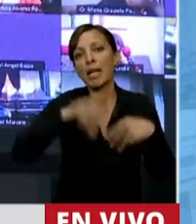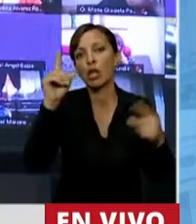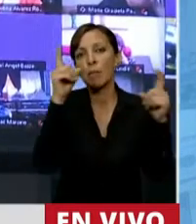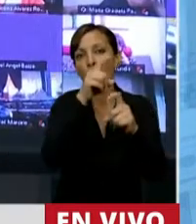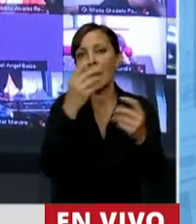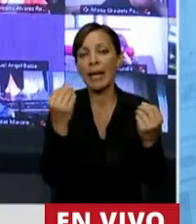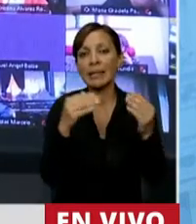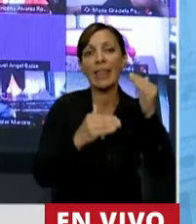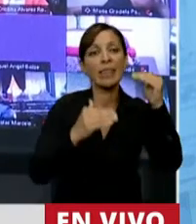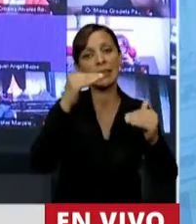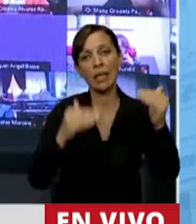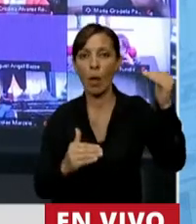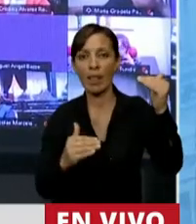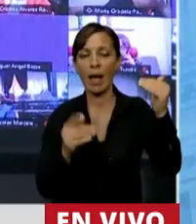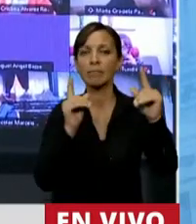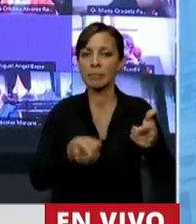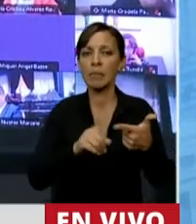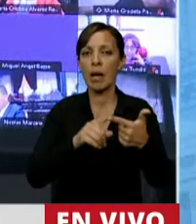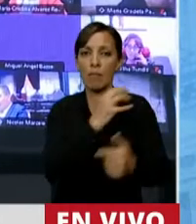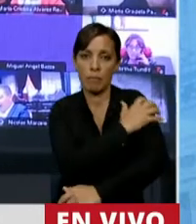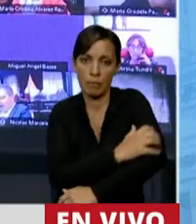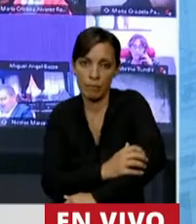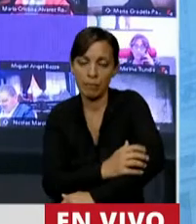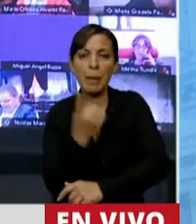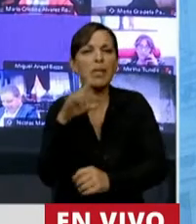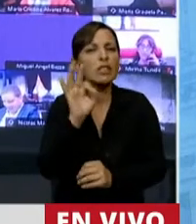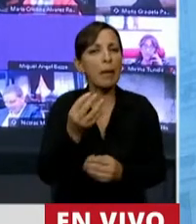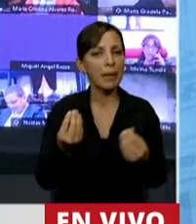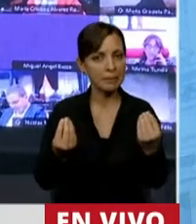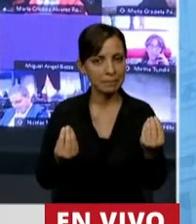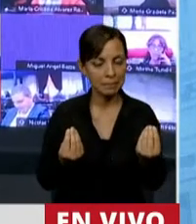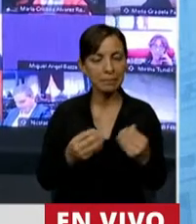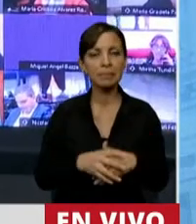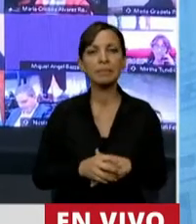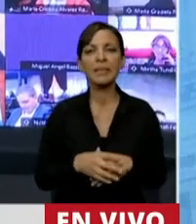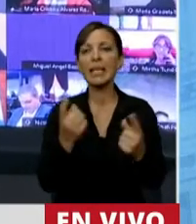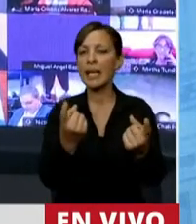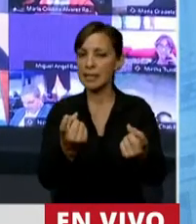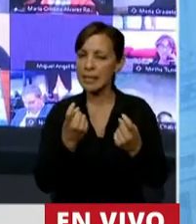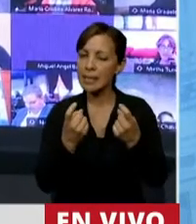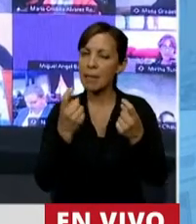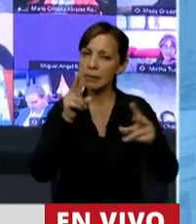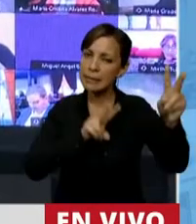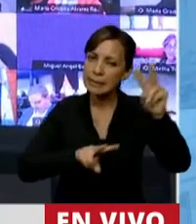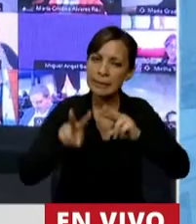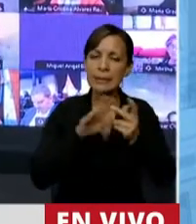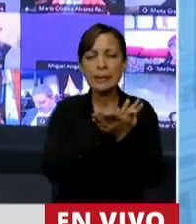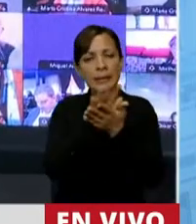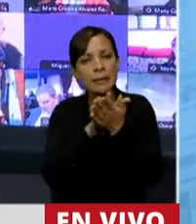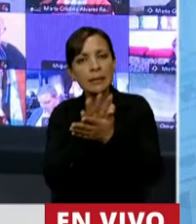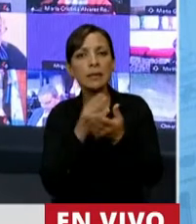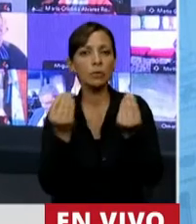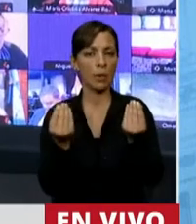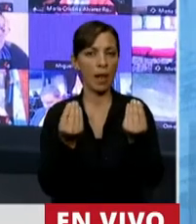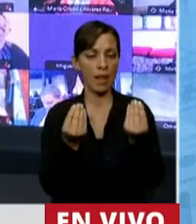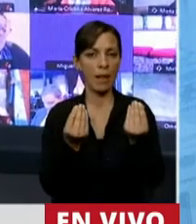son la desigualdad social y la pobreza. Pero ¿sabe qué, señor Presidente? Es necesario encontrar medios igual